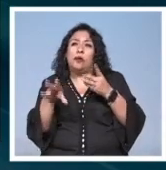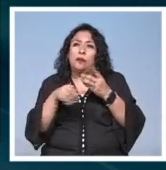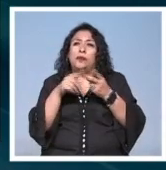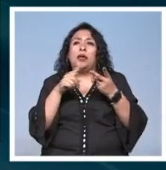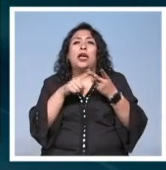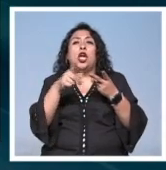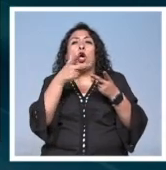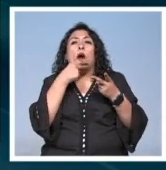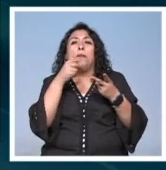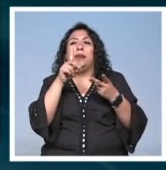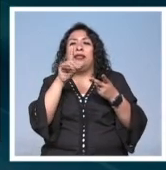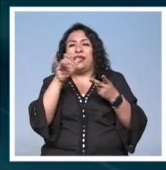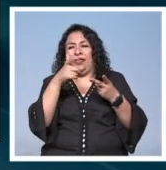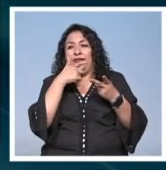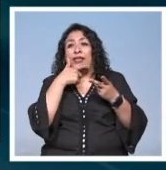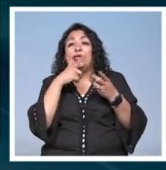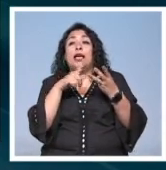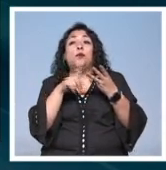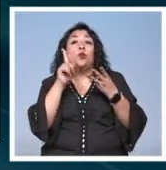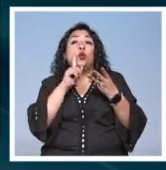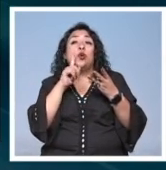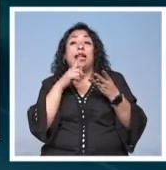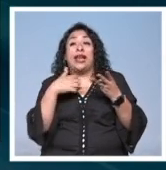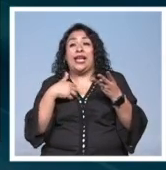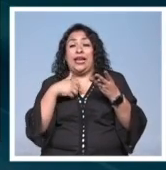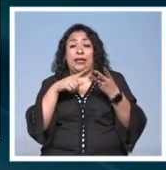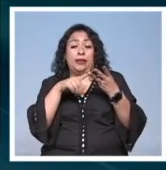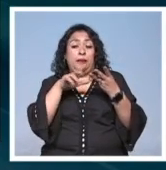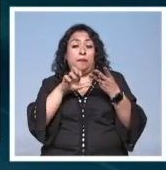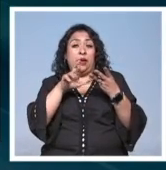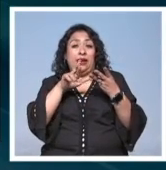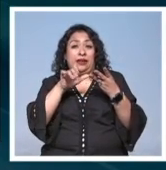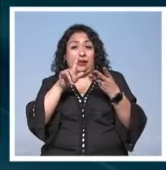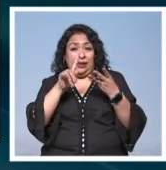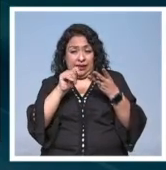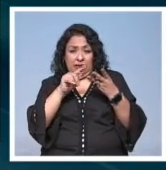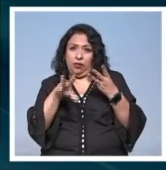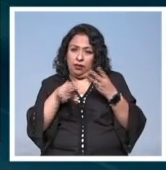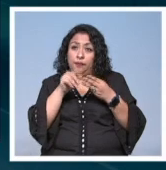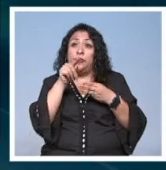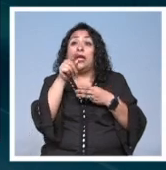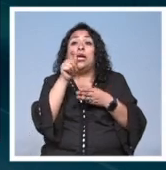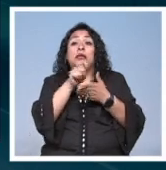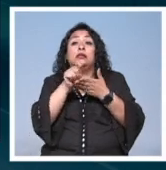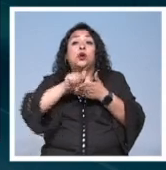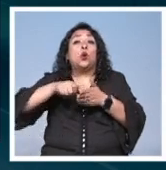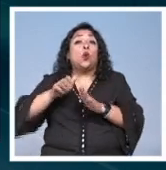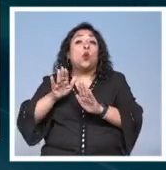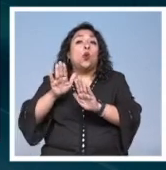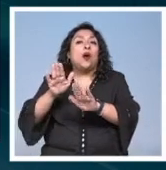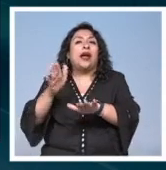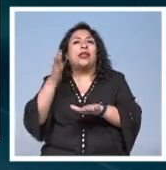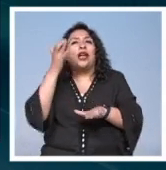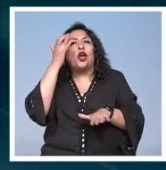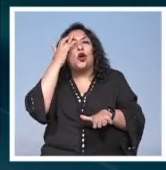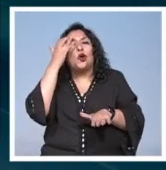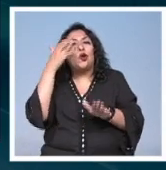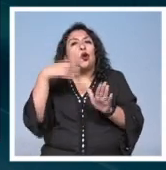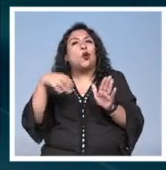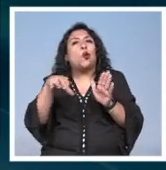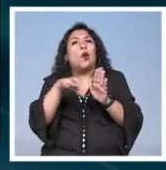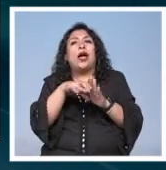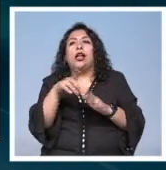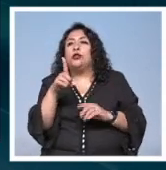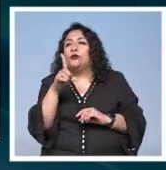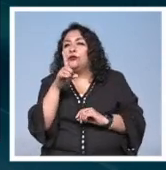británico David Mitchell y la escritora canadiense Margaret Atwood. Su escrito se guardará en lo que se conoce como el cuarto del